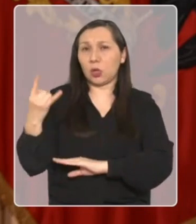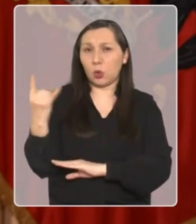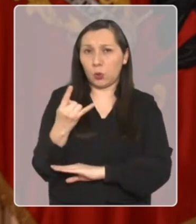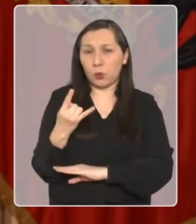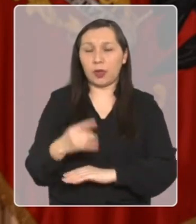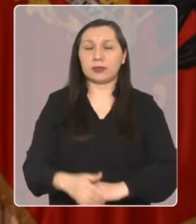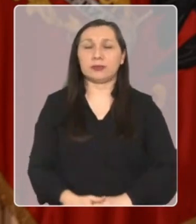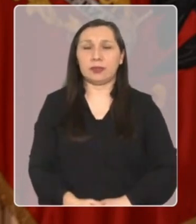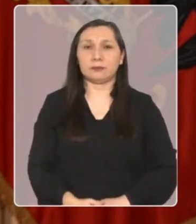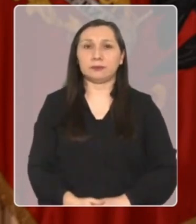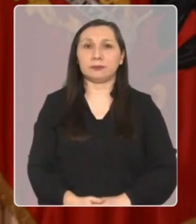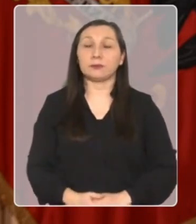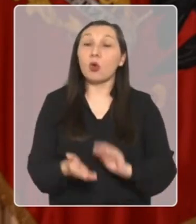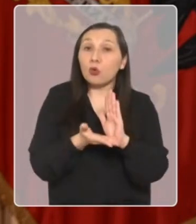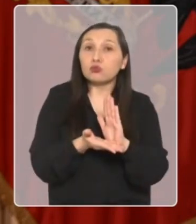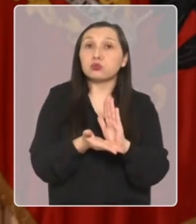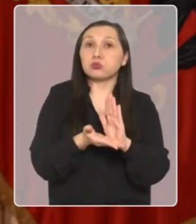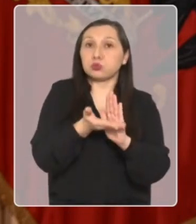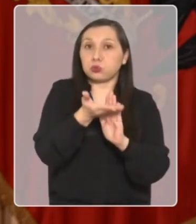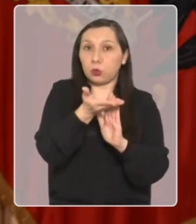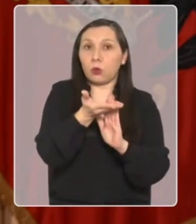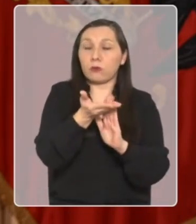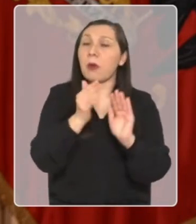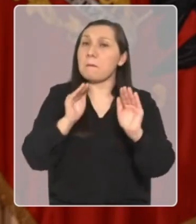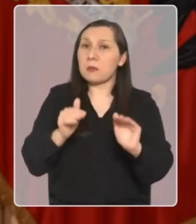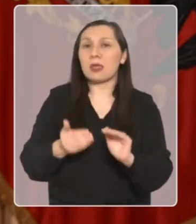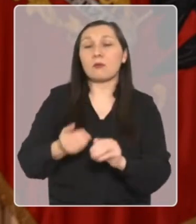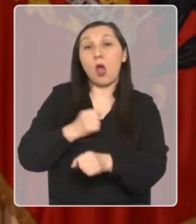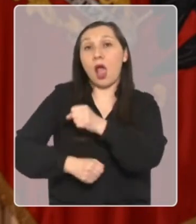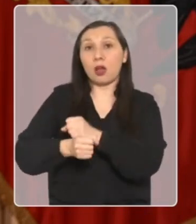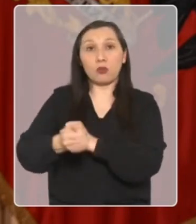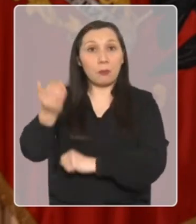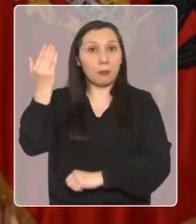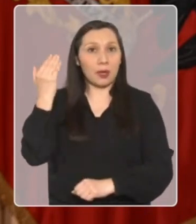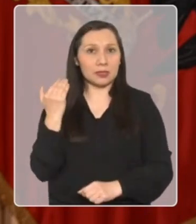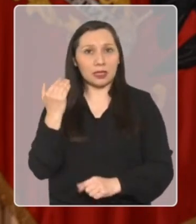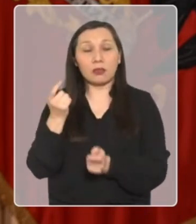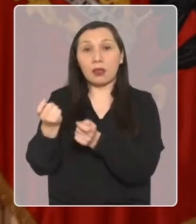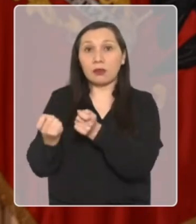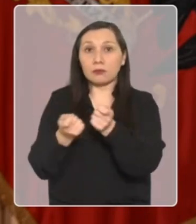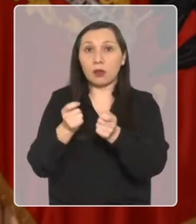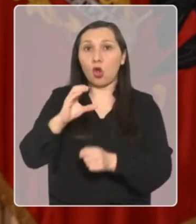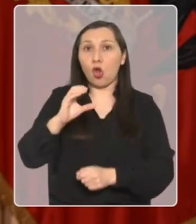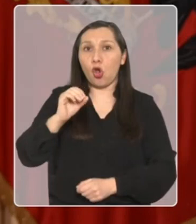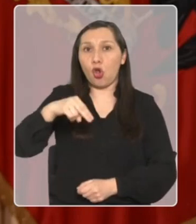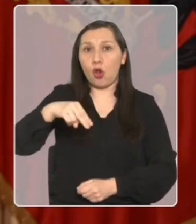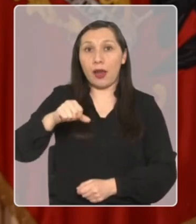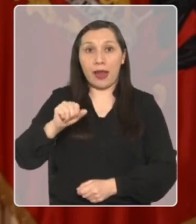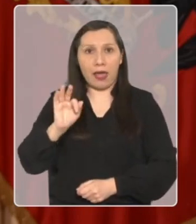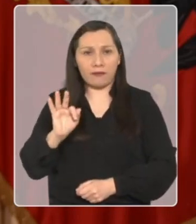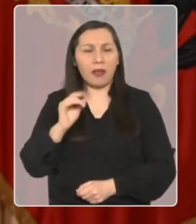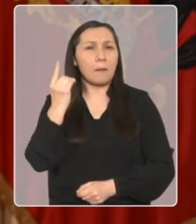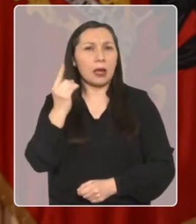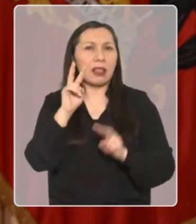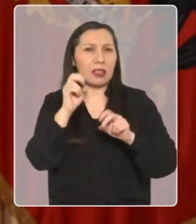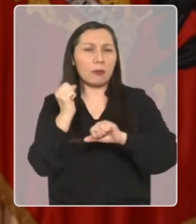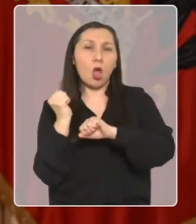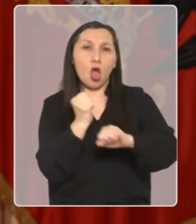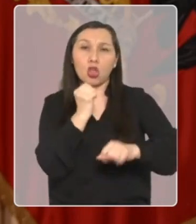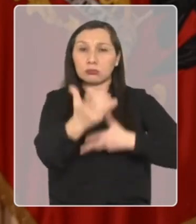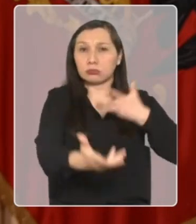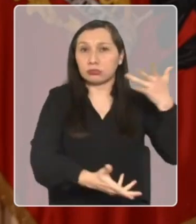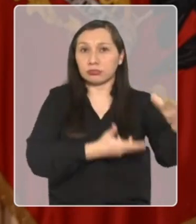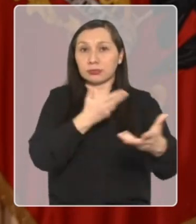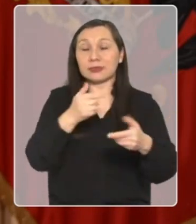emergencias. Aumentaremos, tal como lo hicimos el año pasado con los recursos de CONAF y en particular lo relativo al combate a